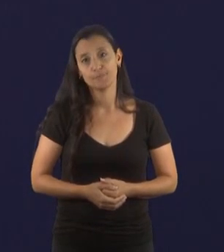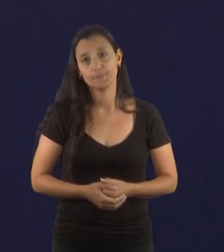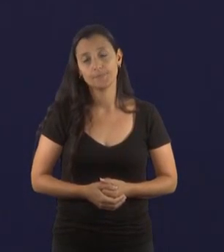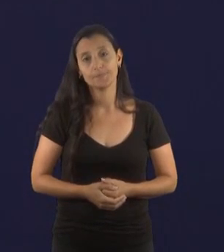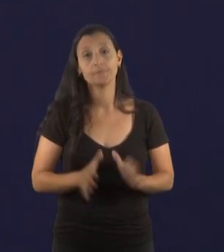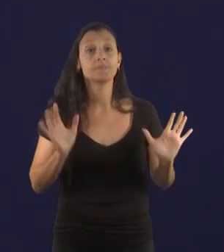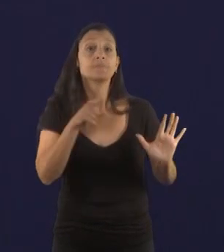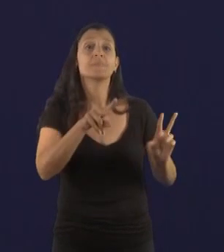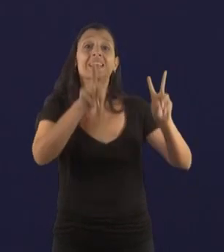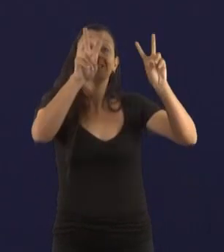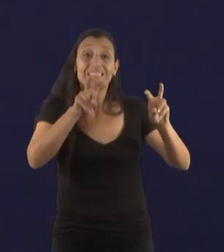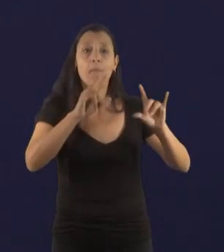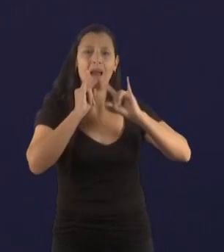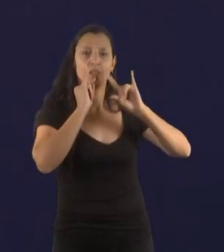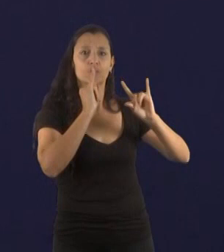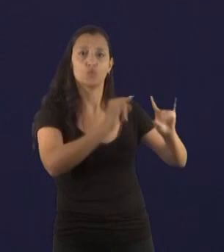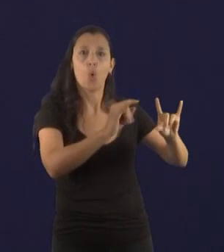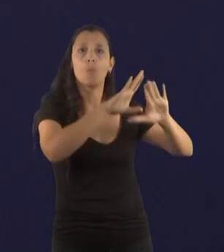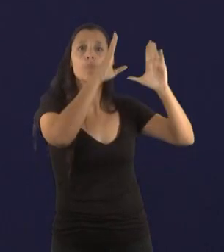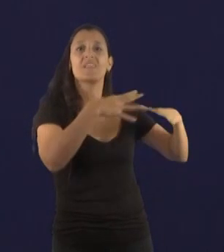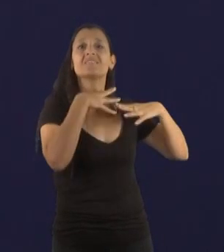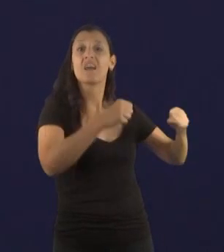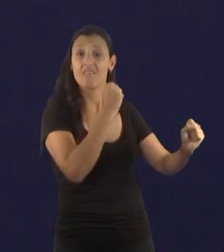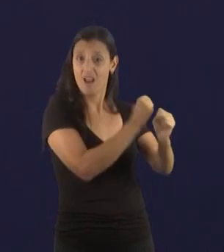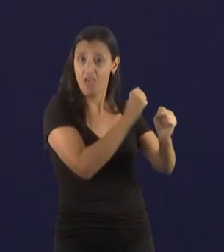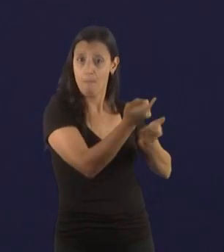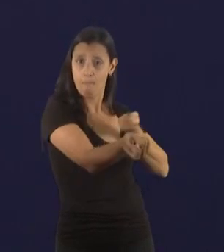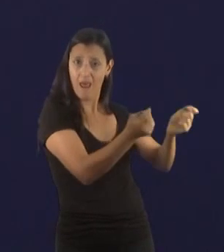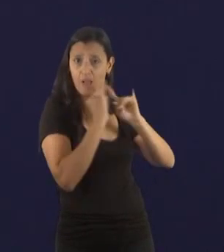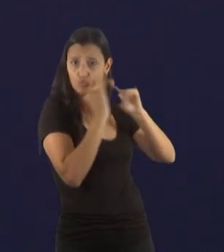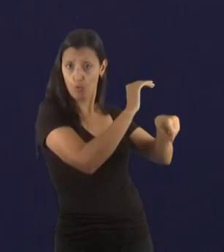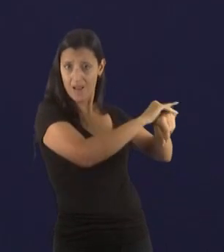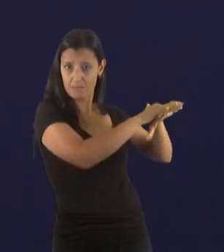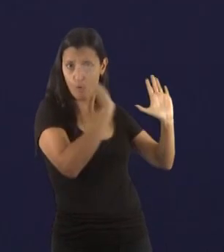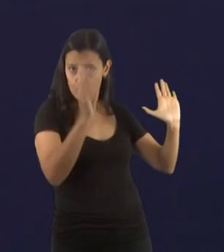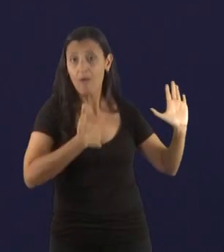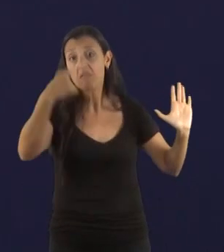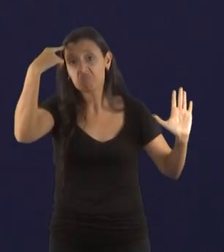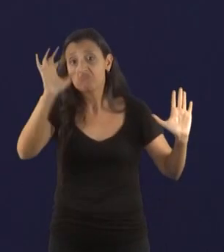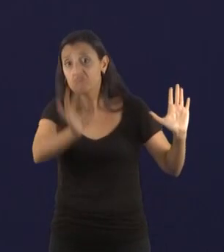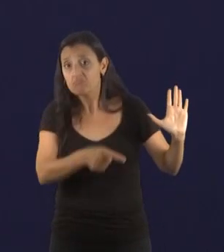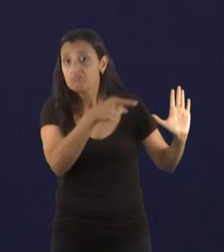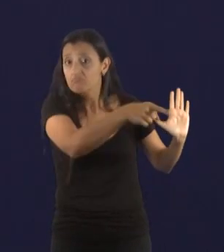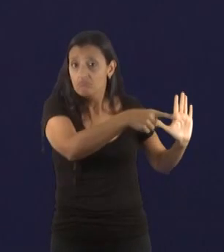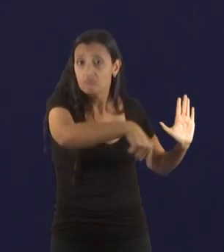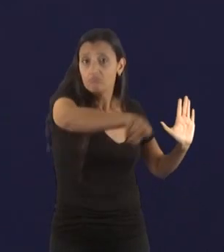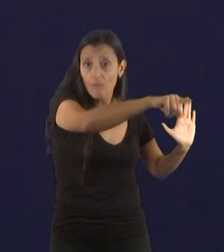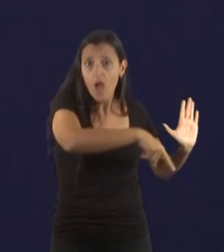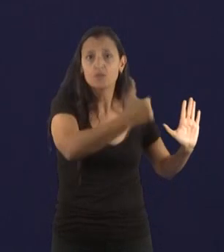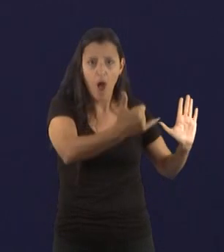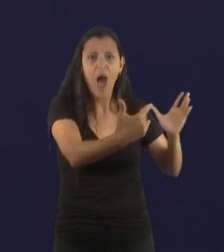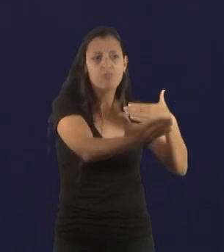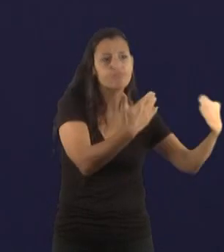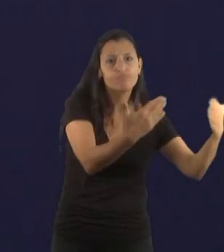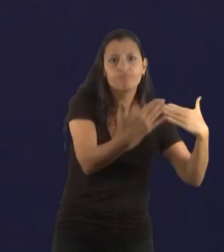Bueno, es un tema de la Secretaría de Trabajo y entiendo que están entablando líneas de diálogo,